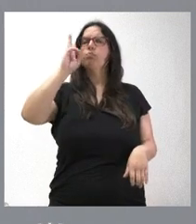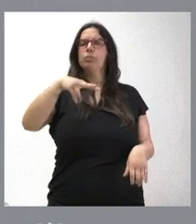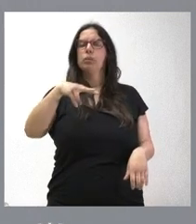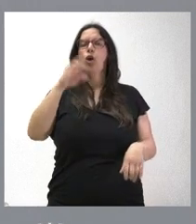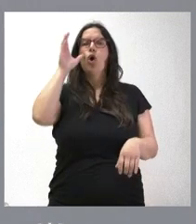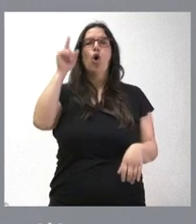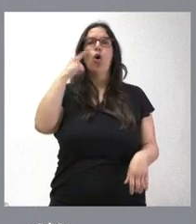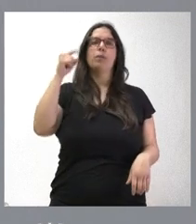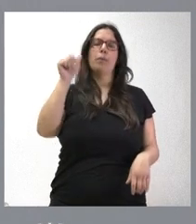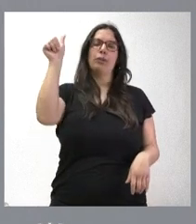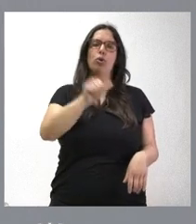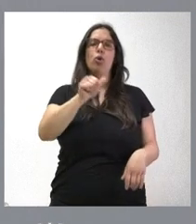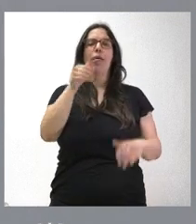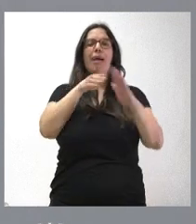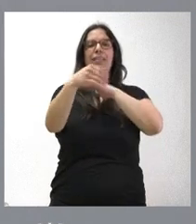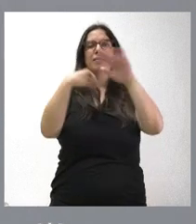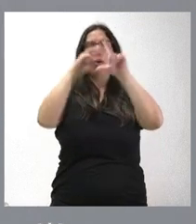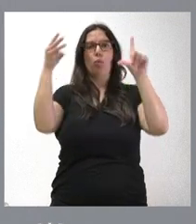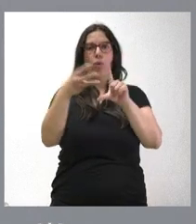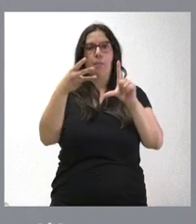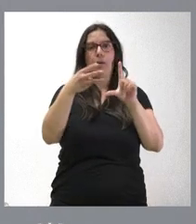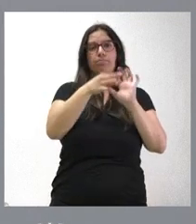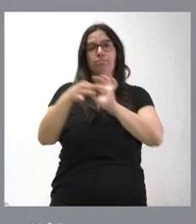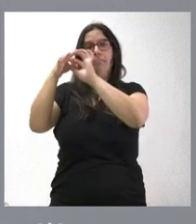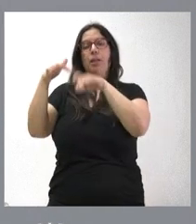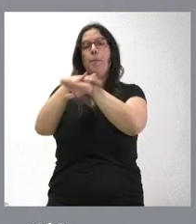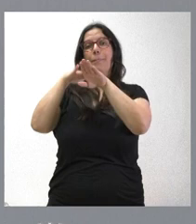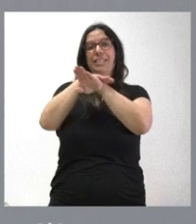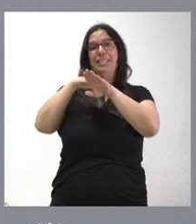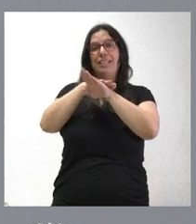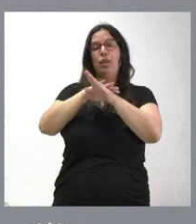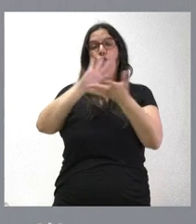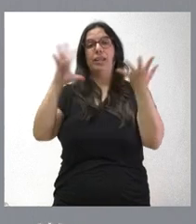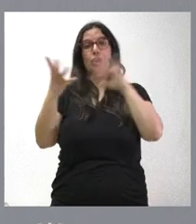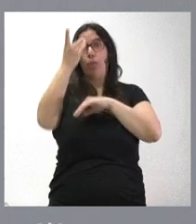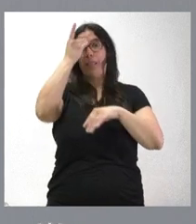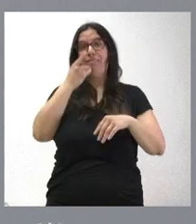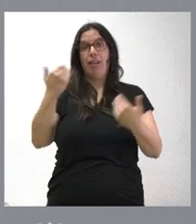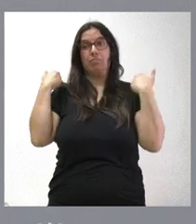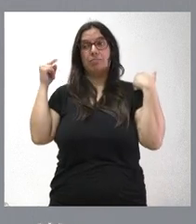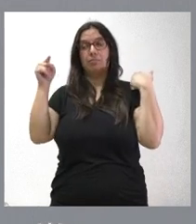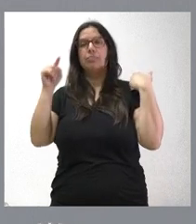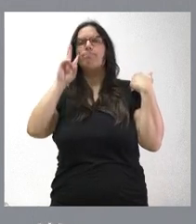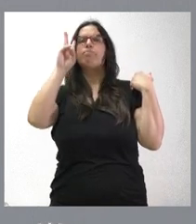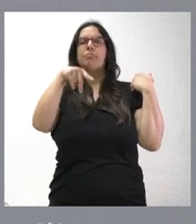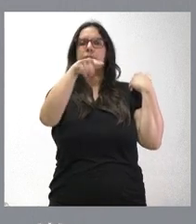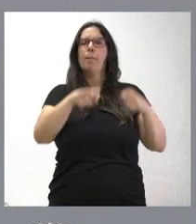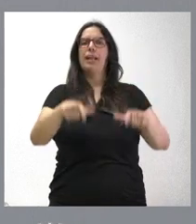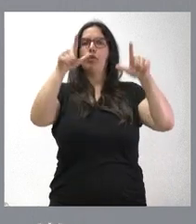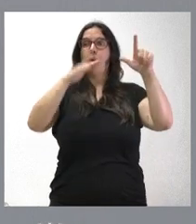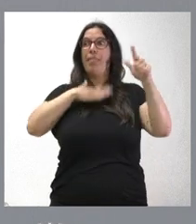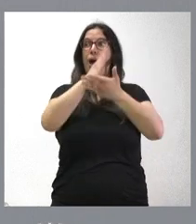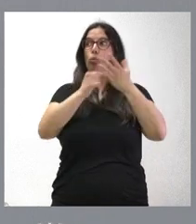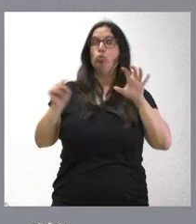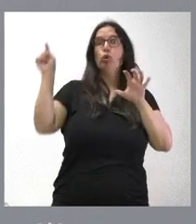Observatorio de Accesibilidad Web, que depende del Ministerio de Transición Digital, como una de las plataformas autonómicas